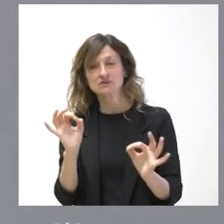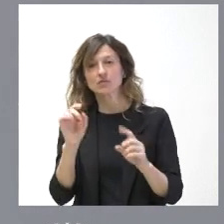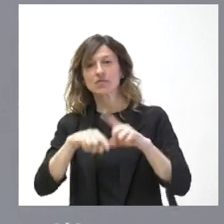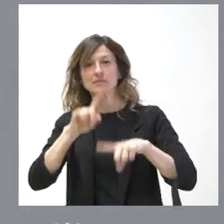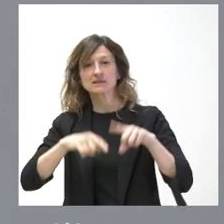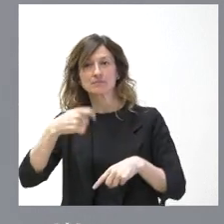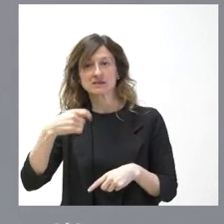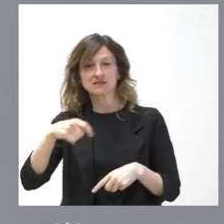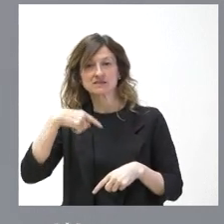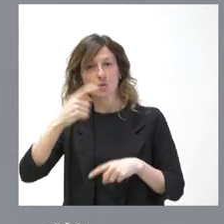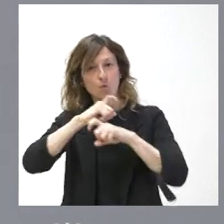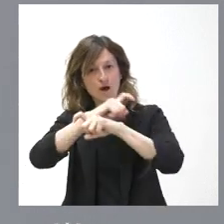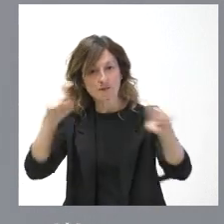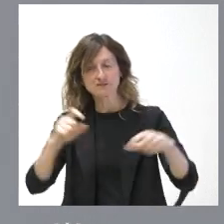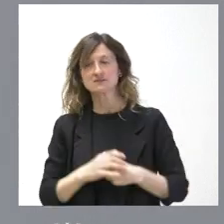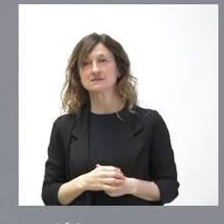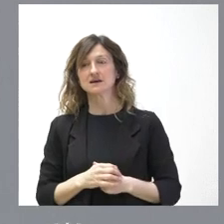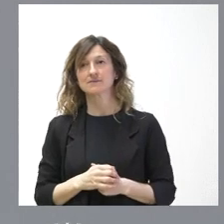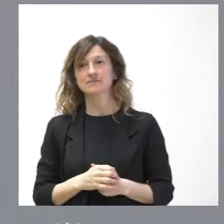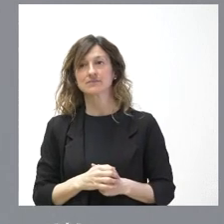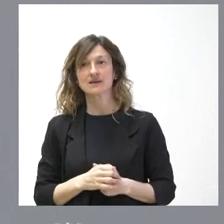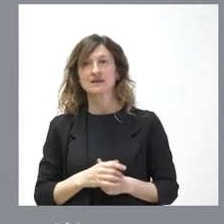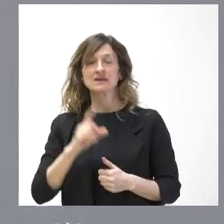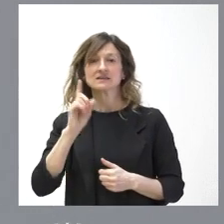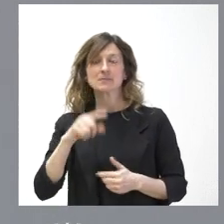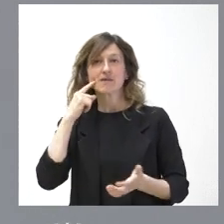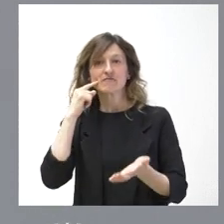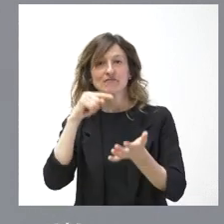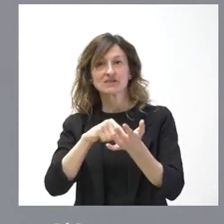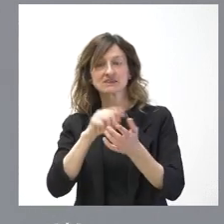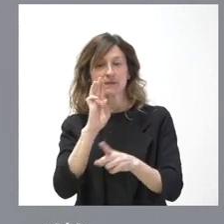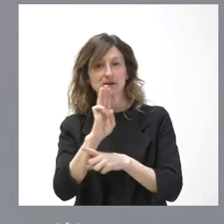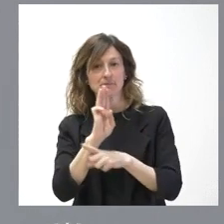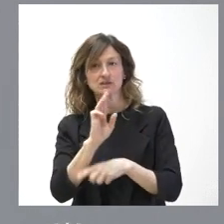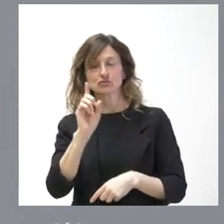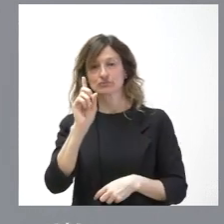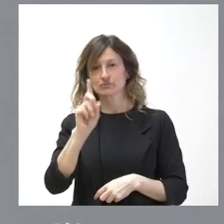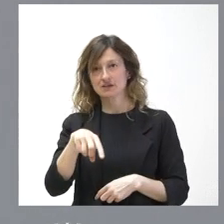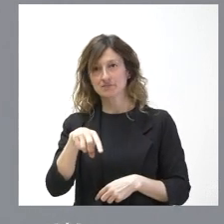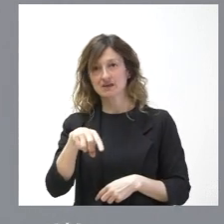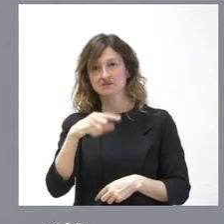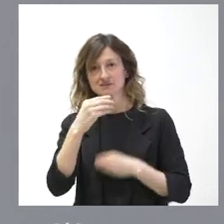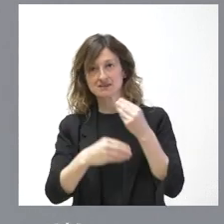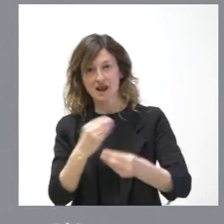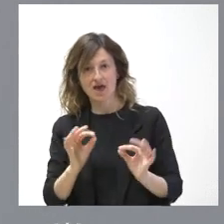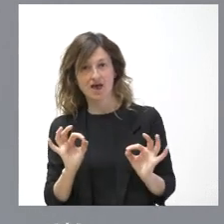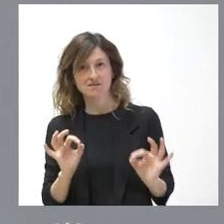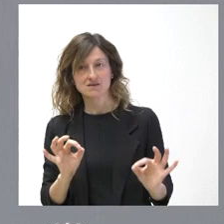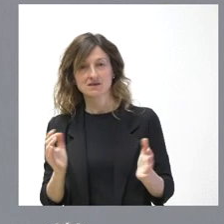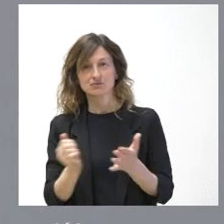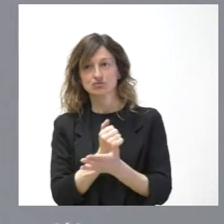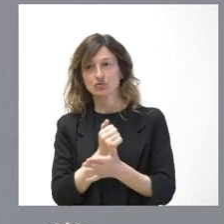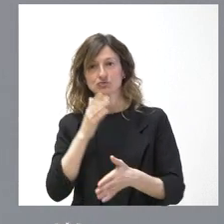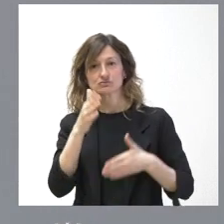presidente lo comunicaremos y, lógicamente, la fecha en que se ha fijado por el Parlamento también se producirá y asistiremos